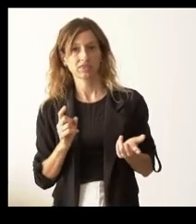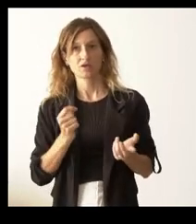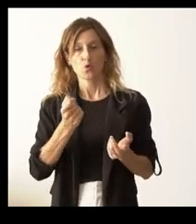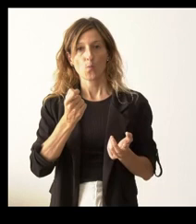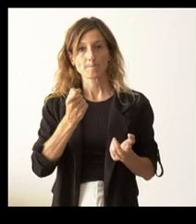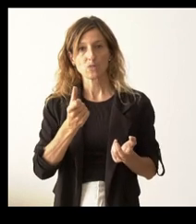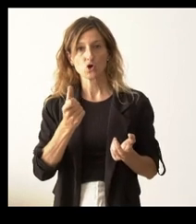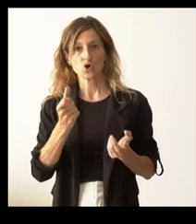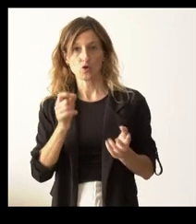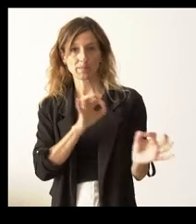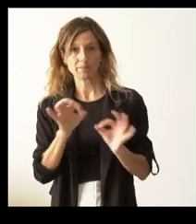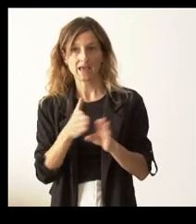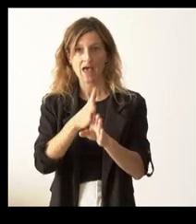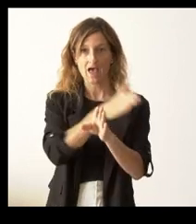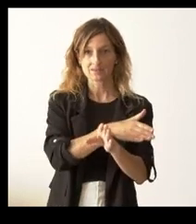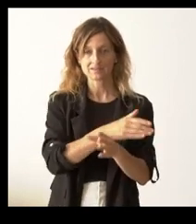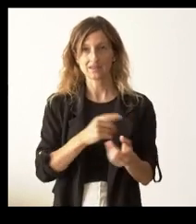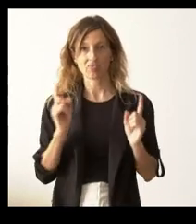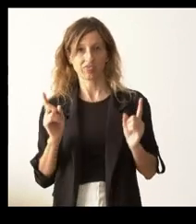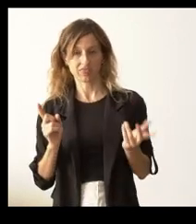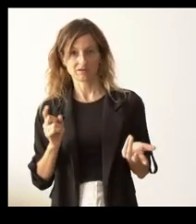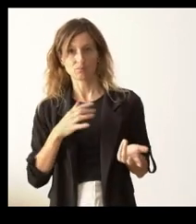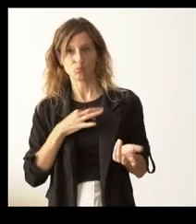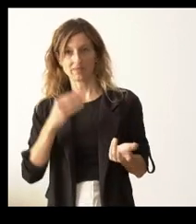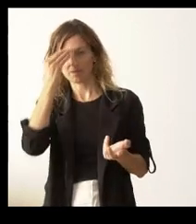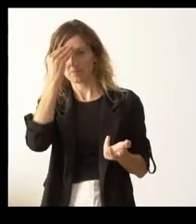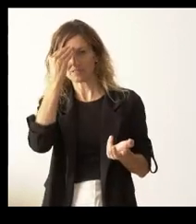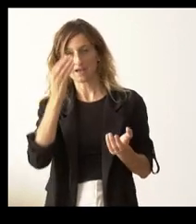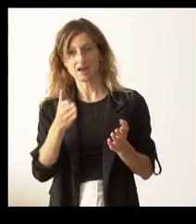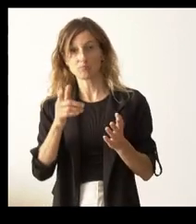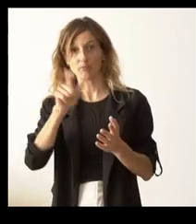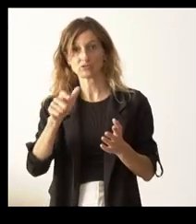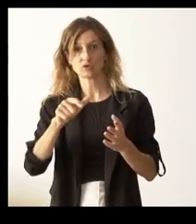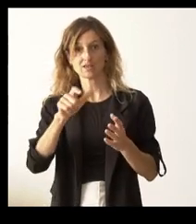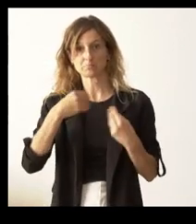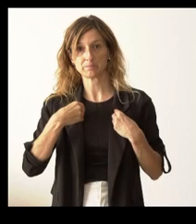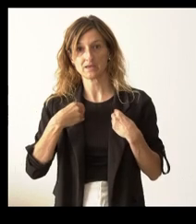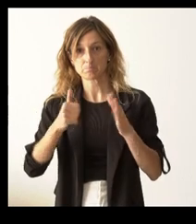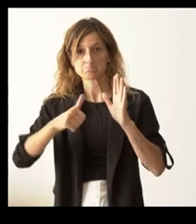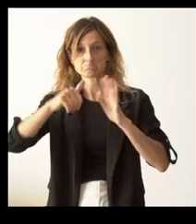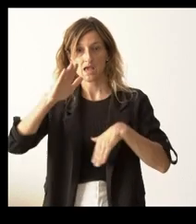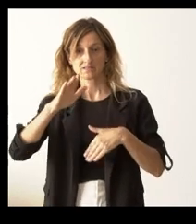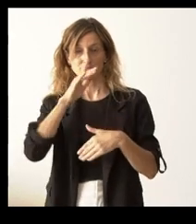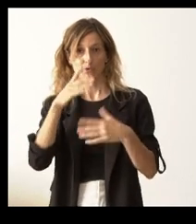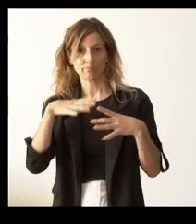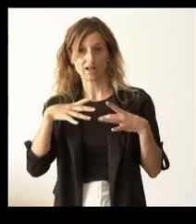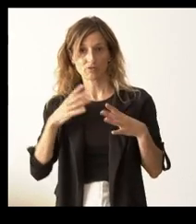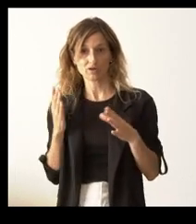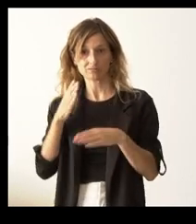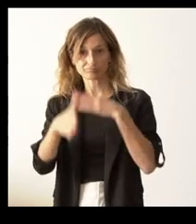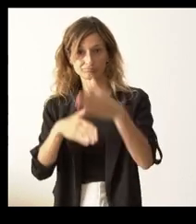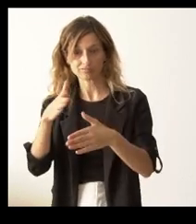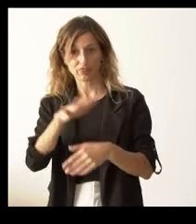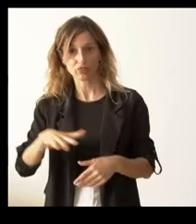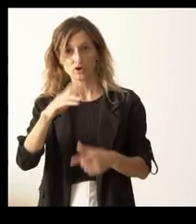de previsión, ¿no? Porque eso entiendo que eso sí que se puede prever, que vaya a haber un aumento de la población en algunas zonas.